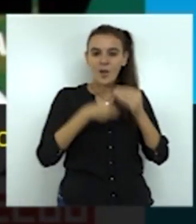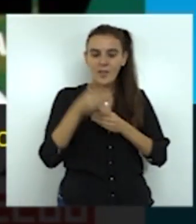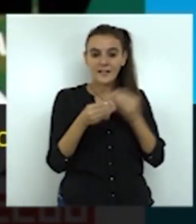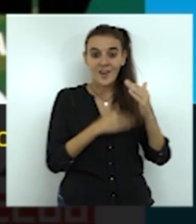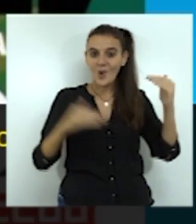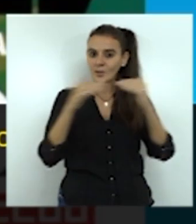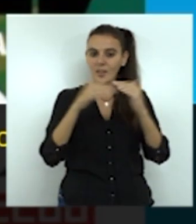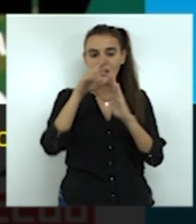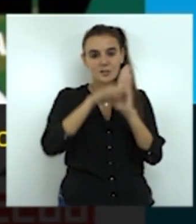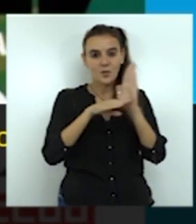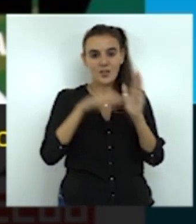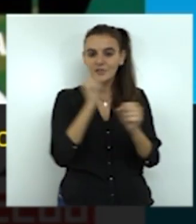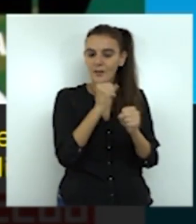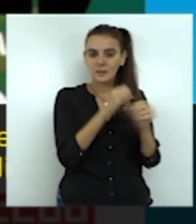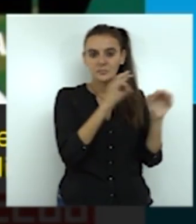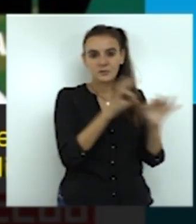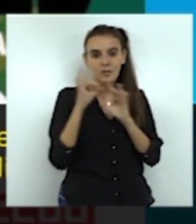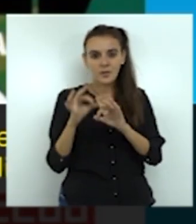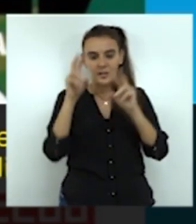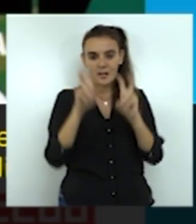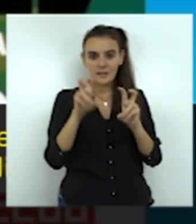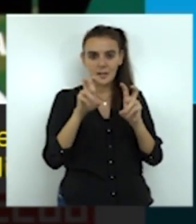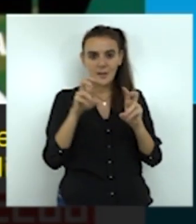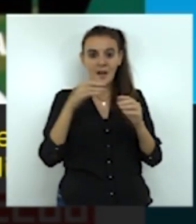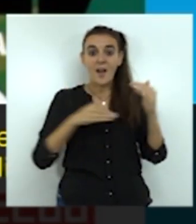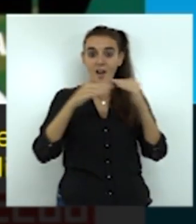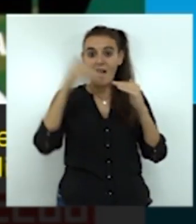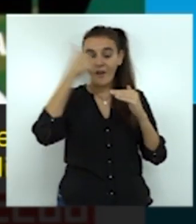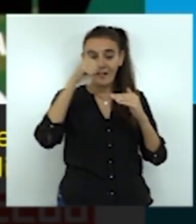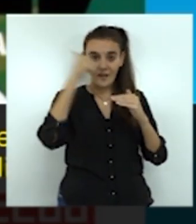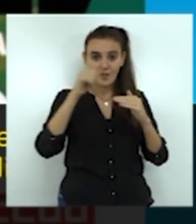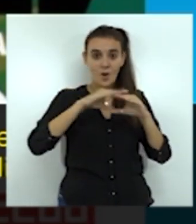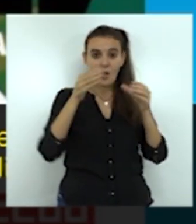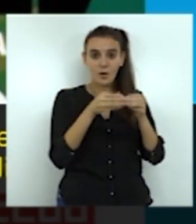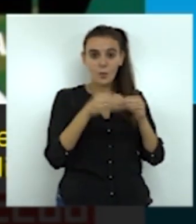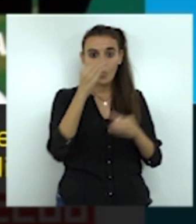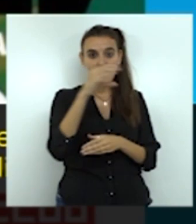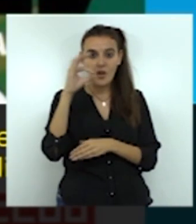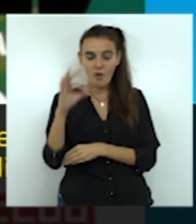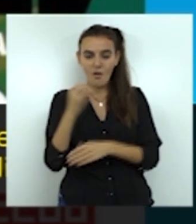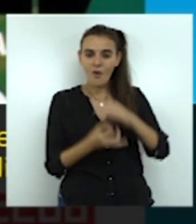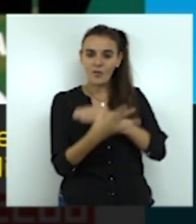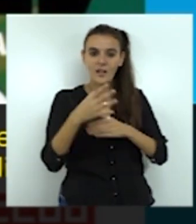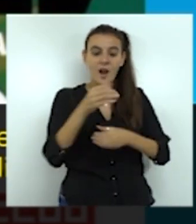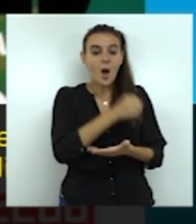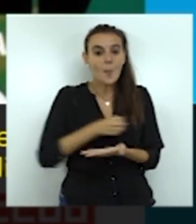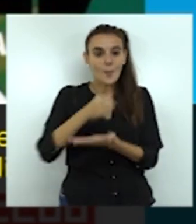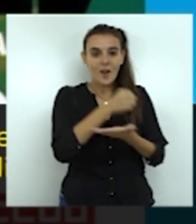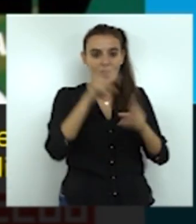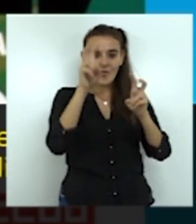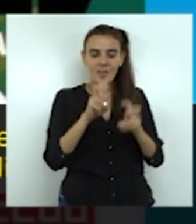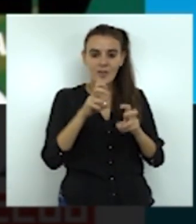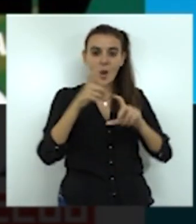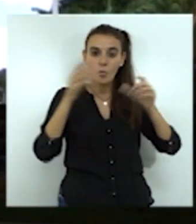laborales concretas relacionadas con el género, Comisiones Obreras se pone al frente de la creación de la Plataforma de Mujeres Policías y Militares para